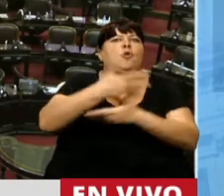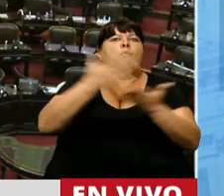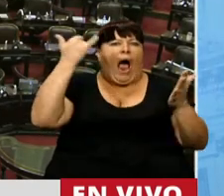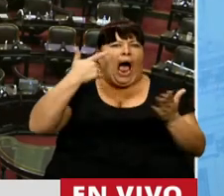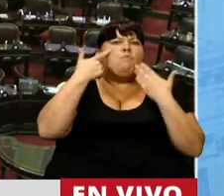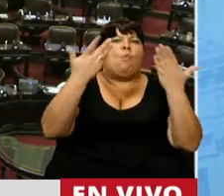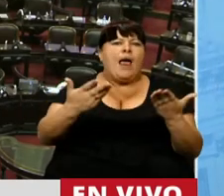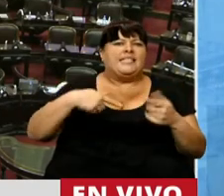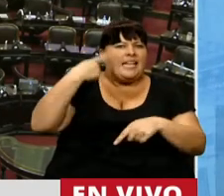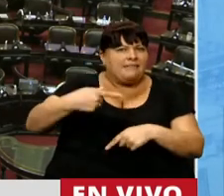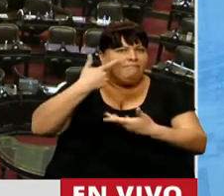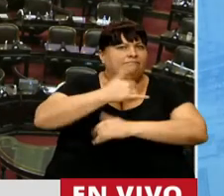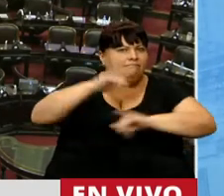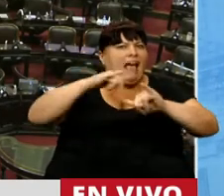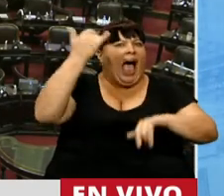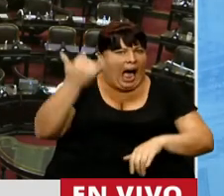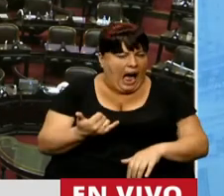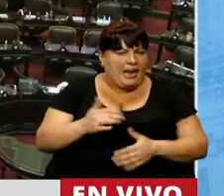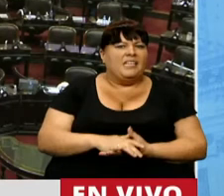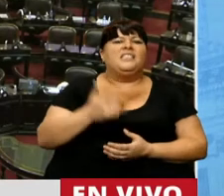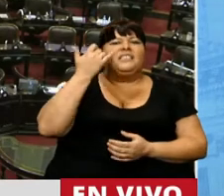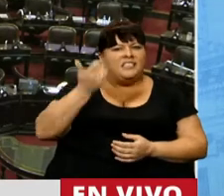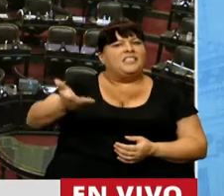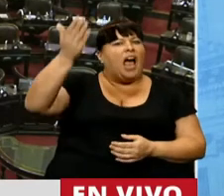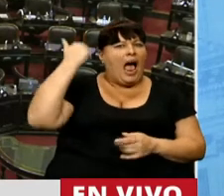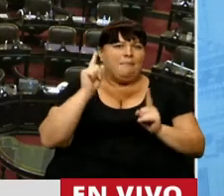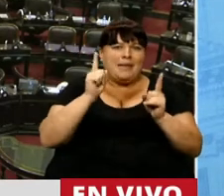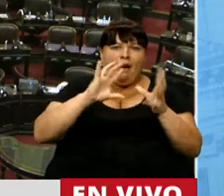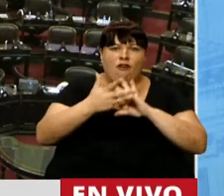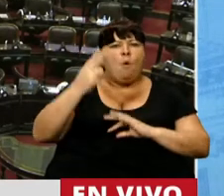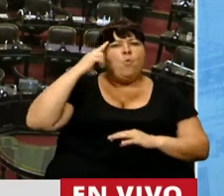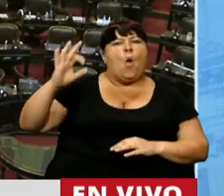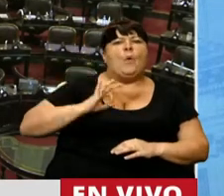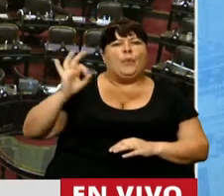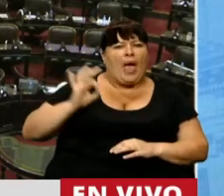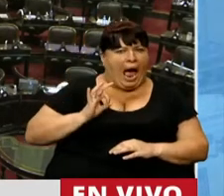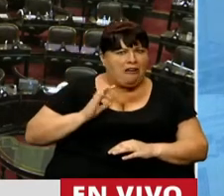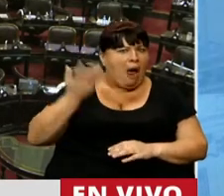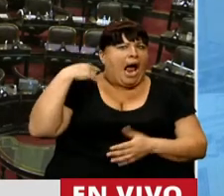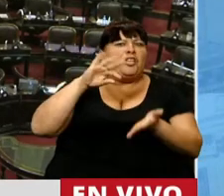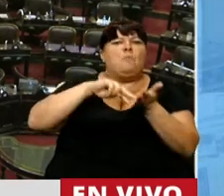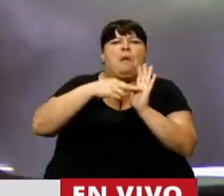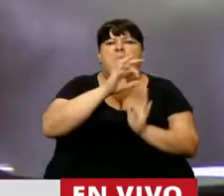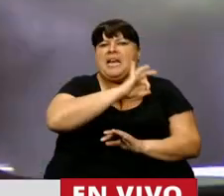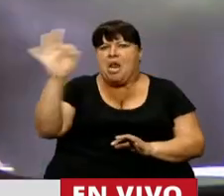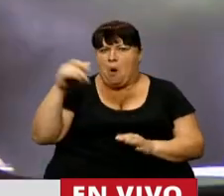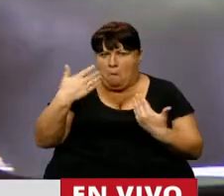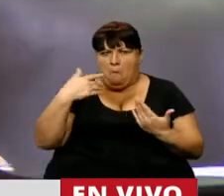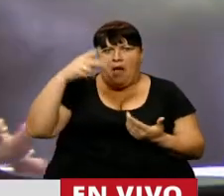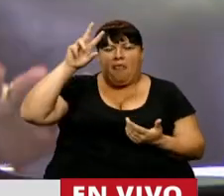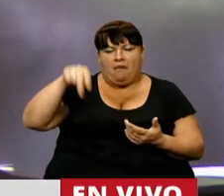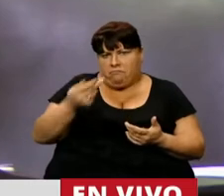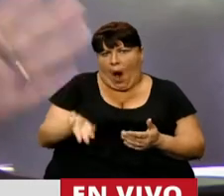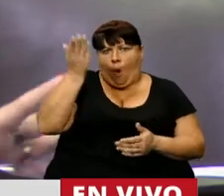se exponen de manera regular. Ya funcionó esto durante 9 años y sin ningún inconveniente en este sentido.